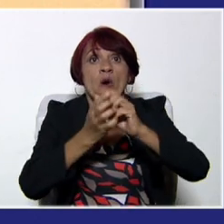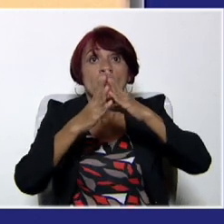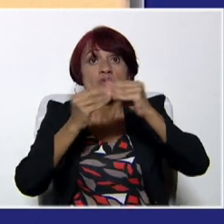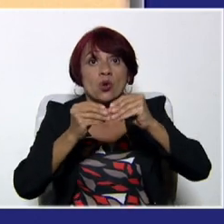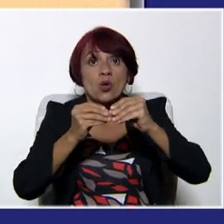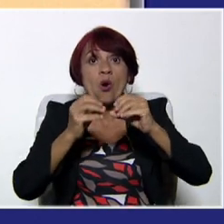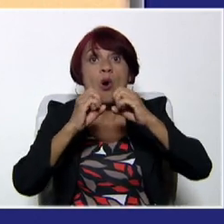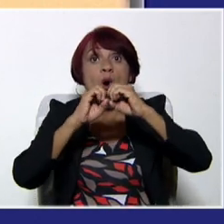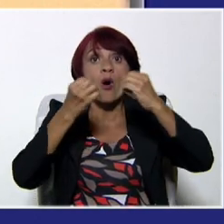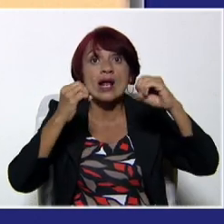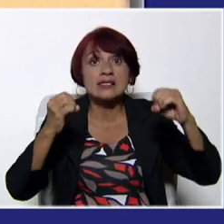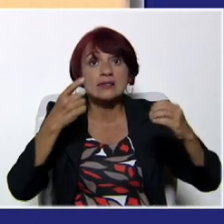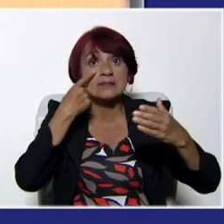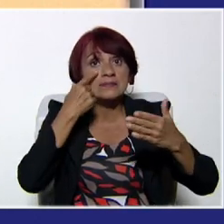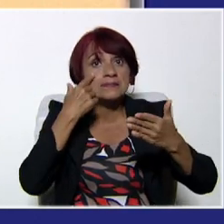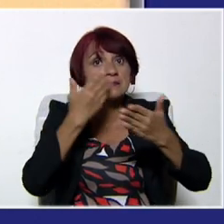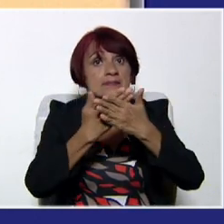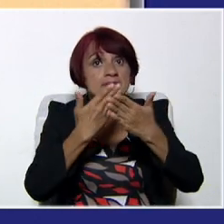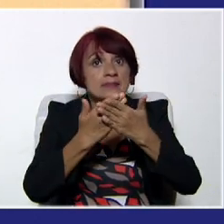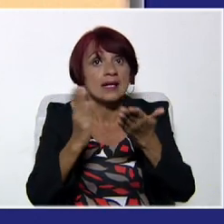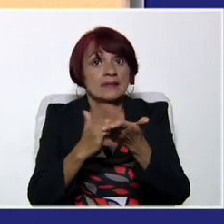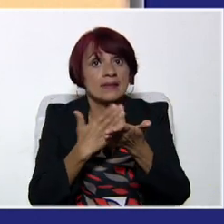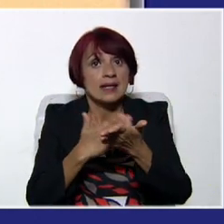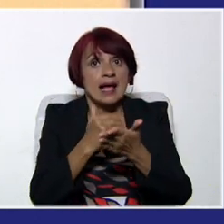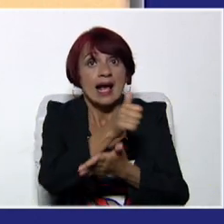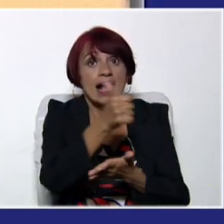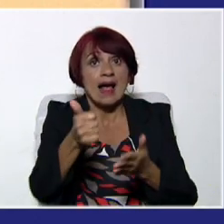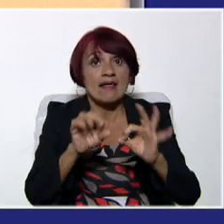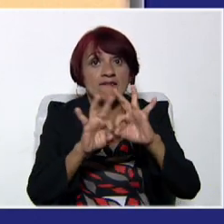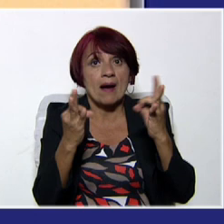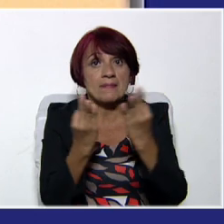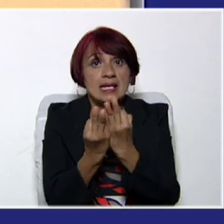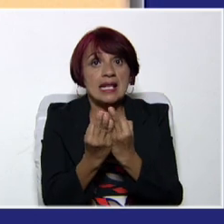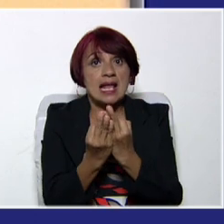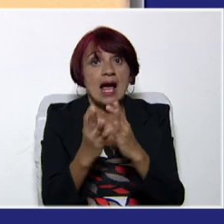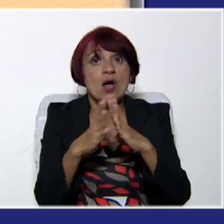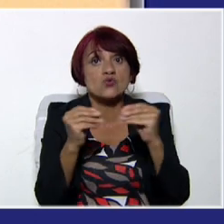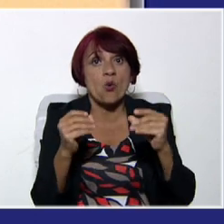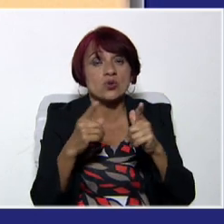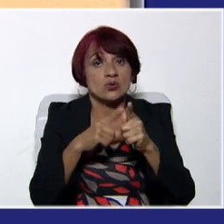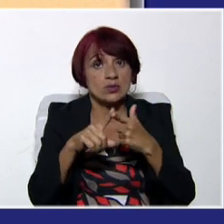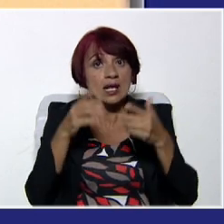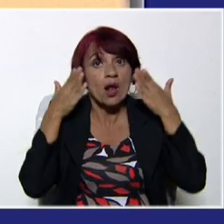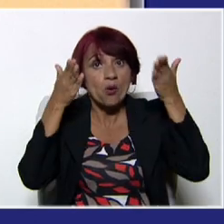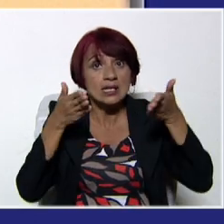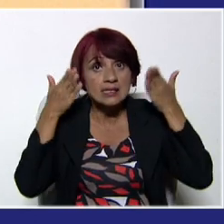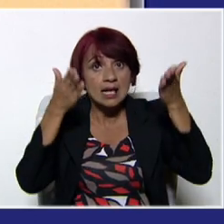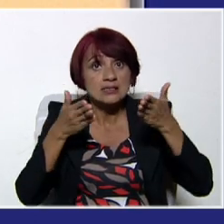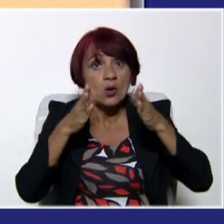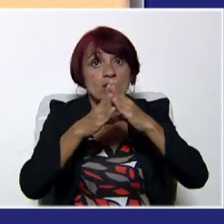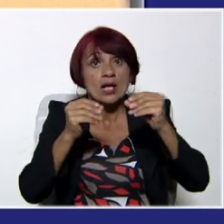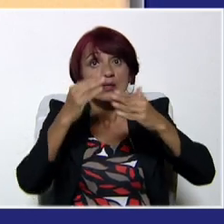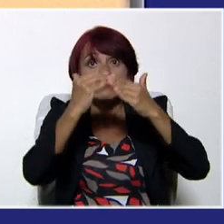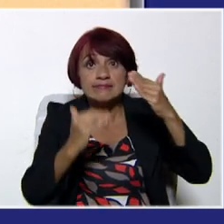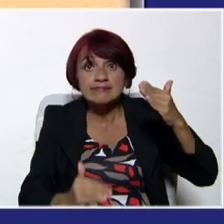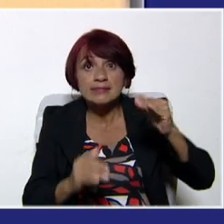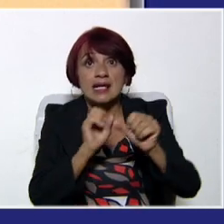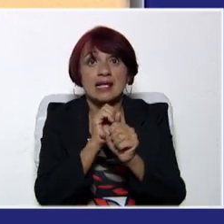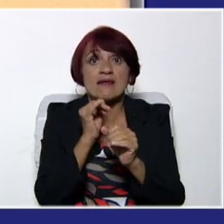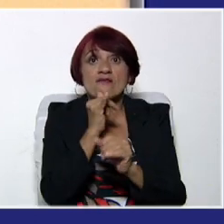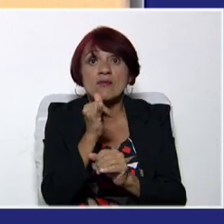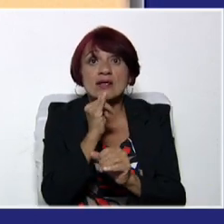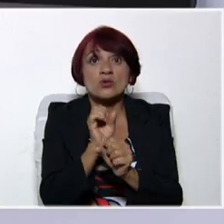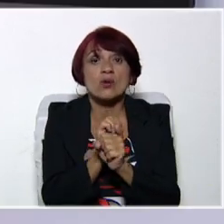todas estas oraciones las pueden ver tanto en la página como en el encartado y en nuestras orientaciones que estamos en todas las redes sociales.